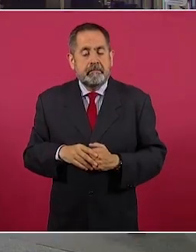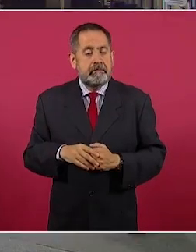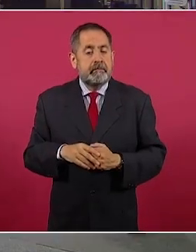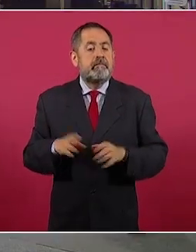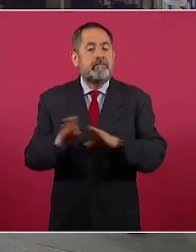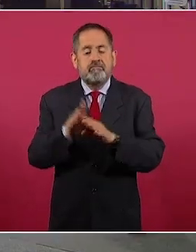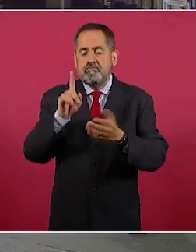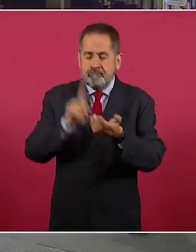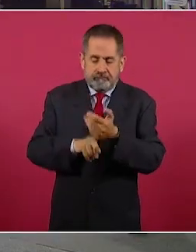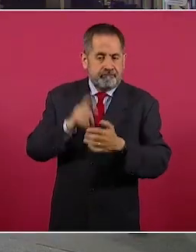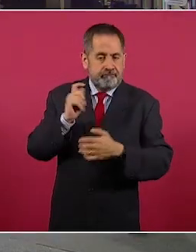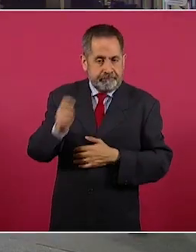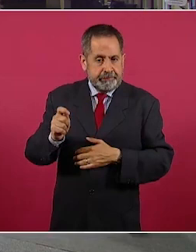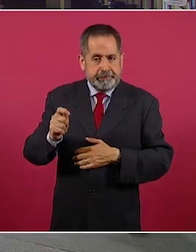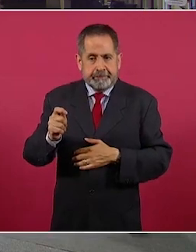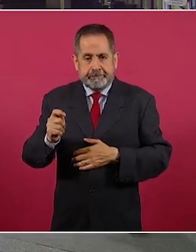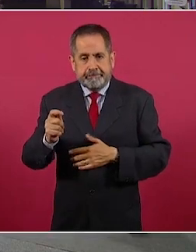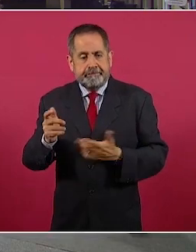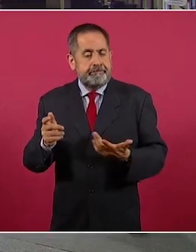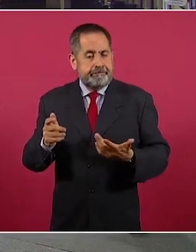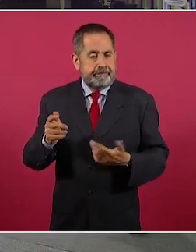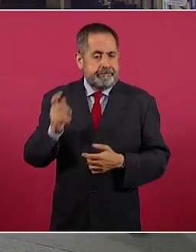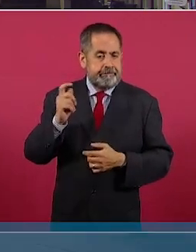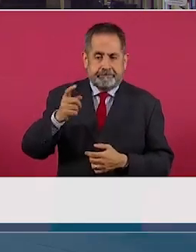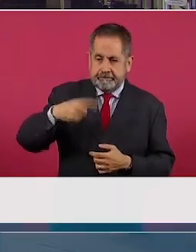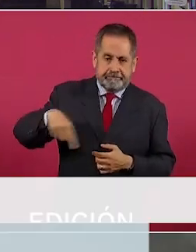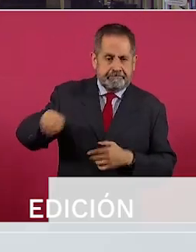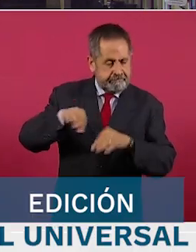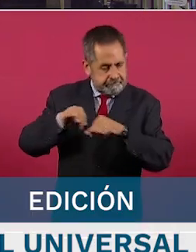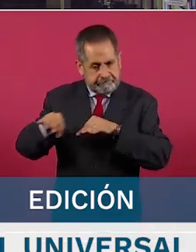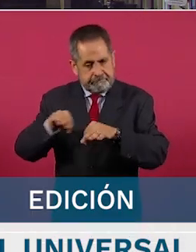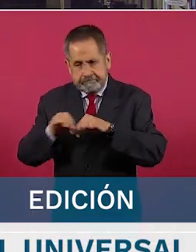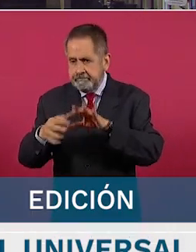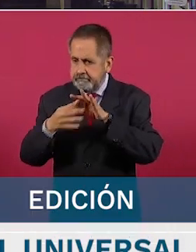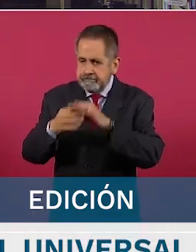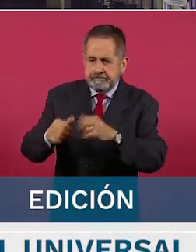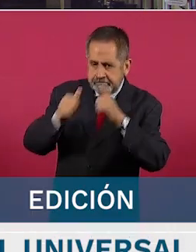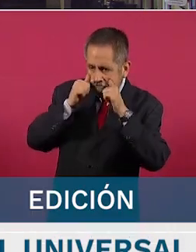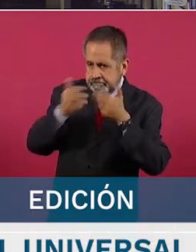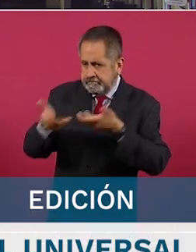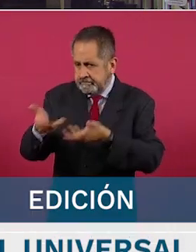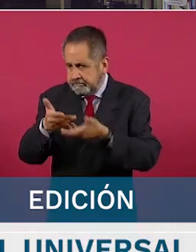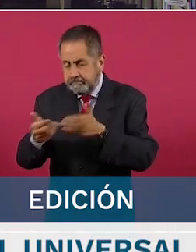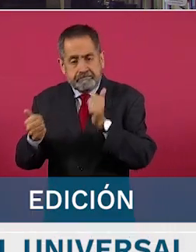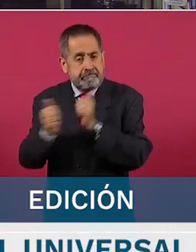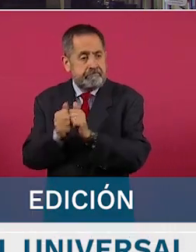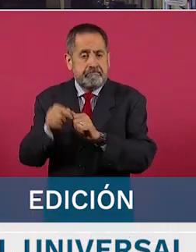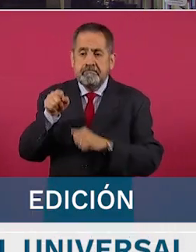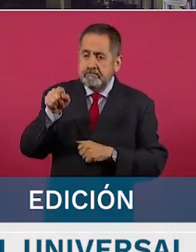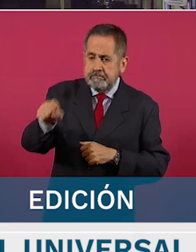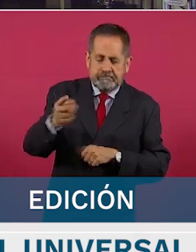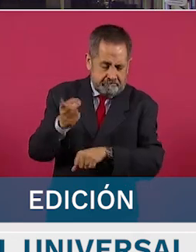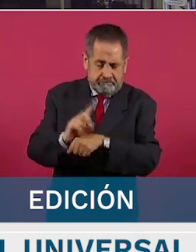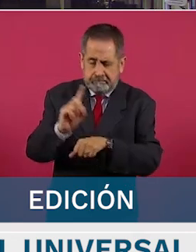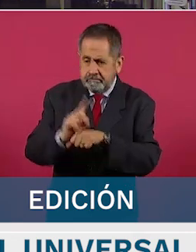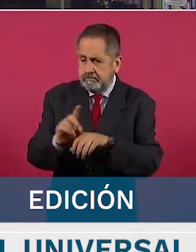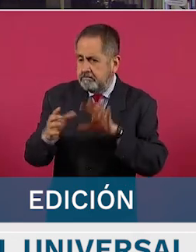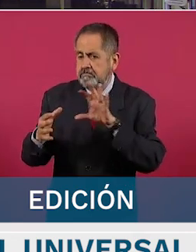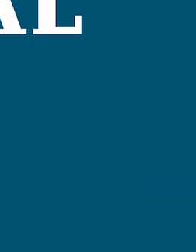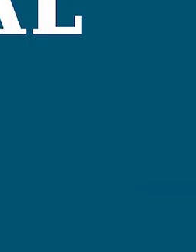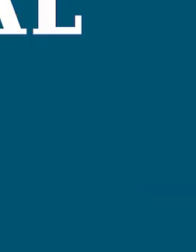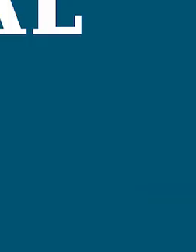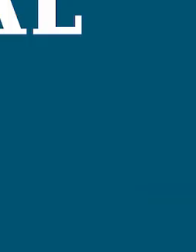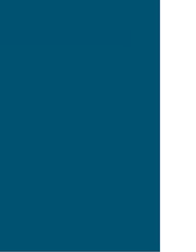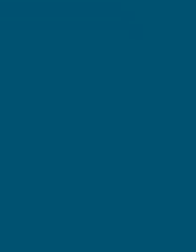está en trabajar todos los días para el